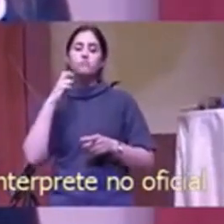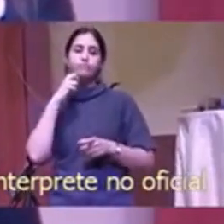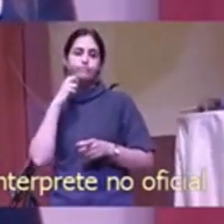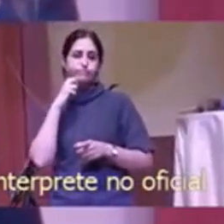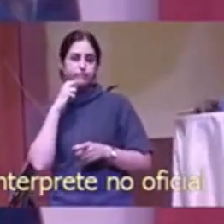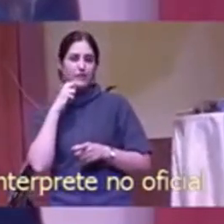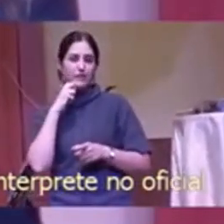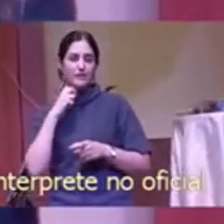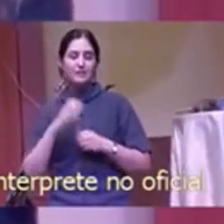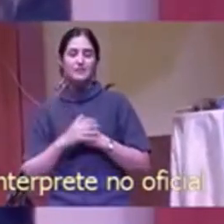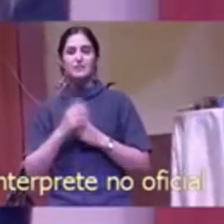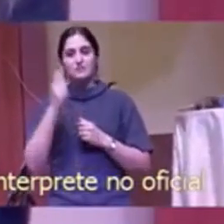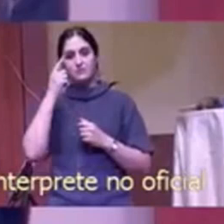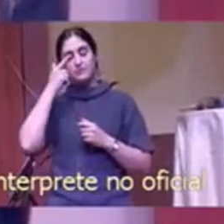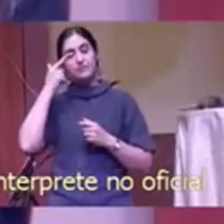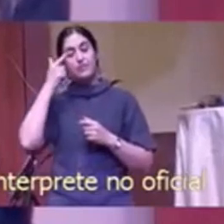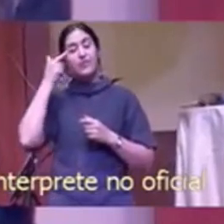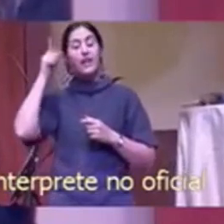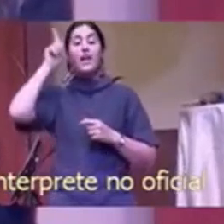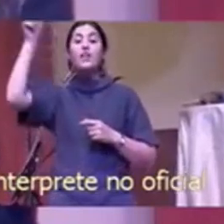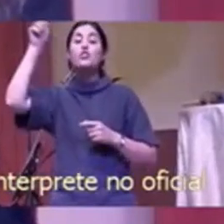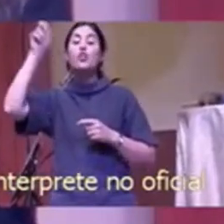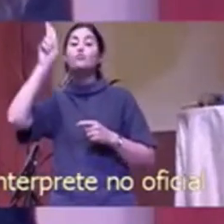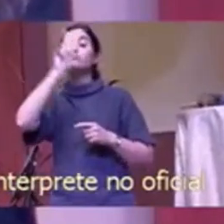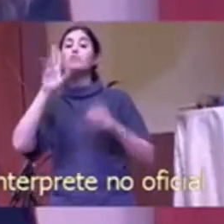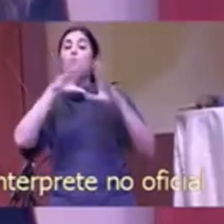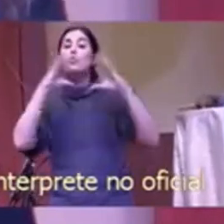es el Dios de este universo y llama